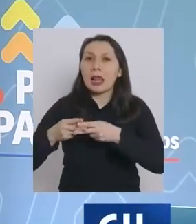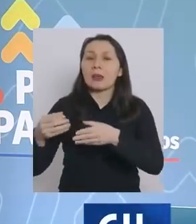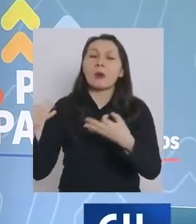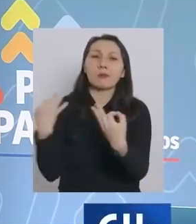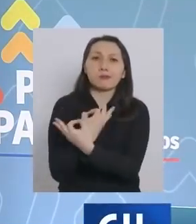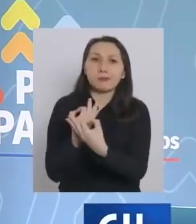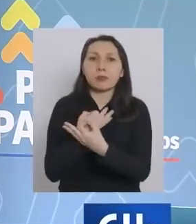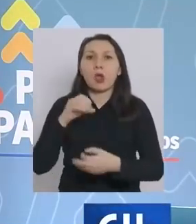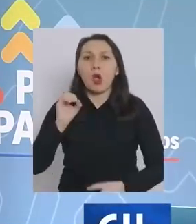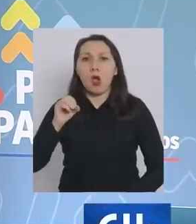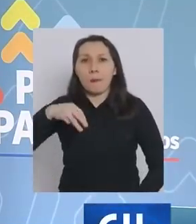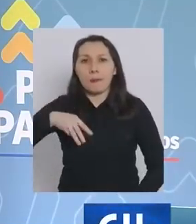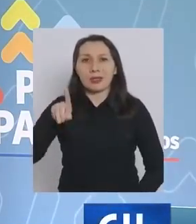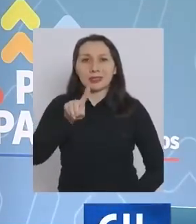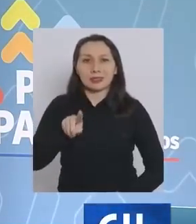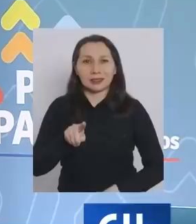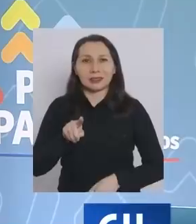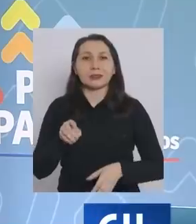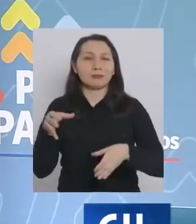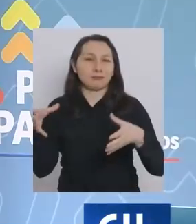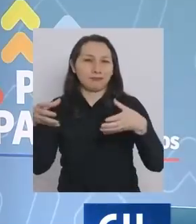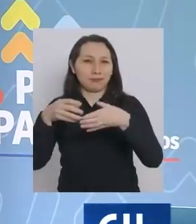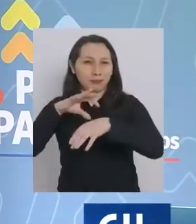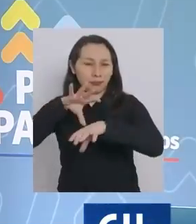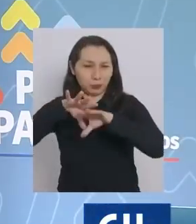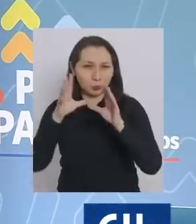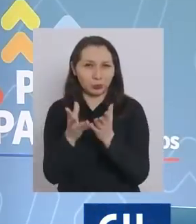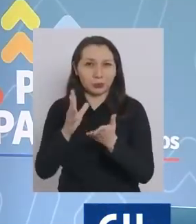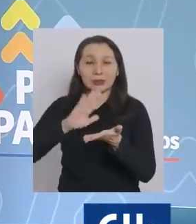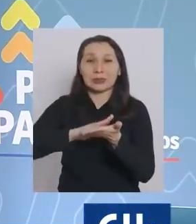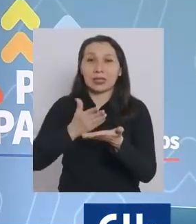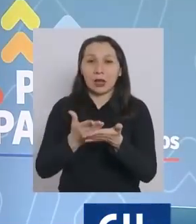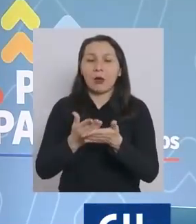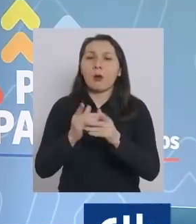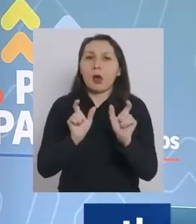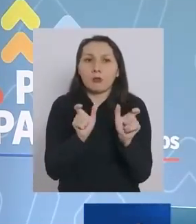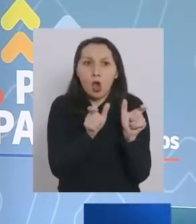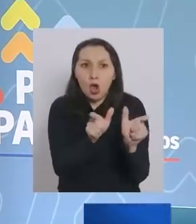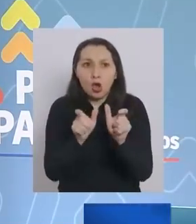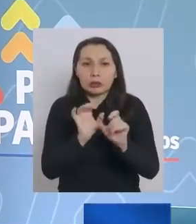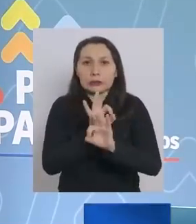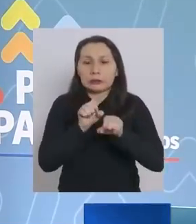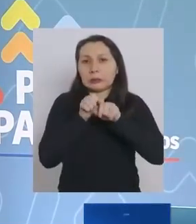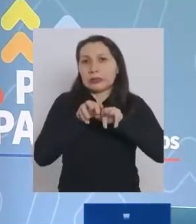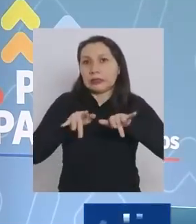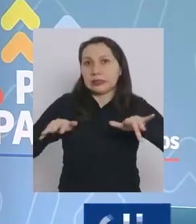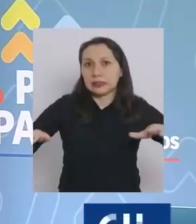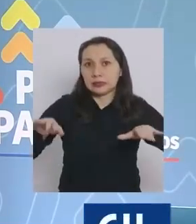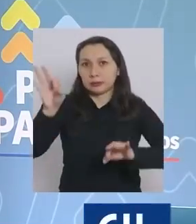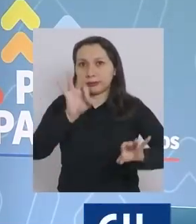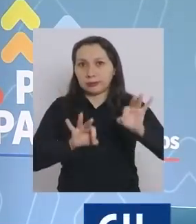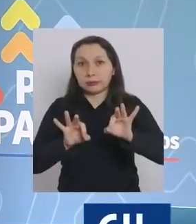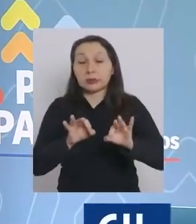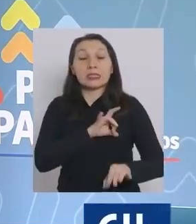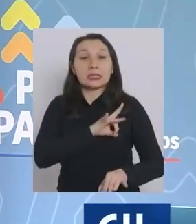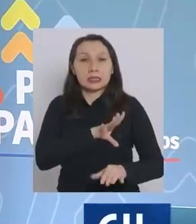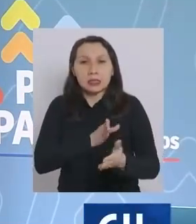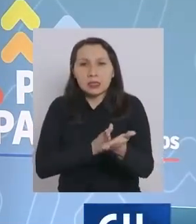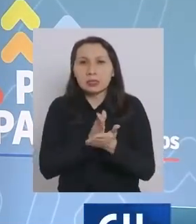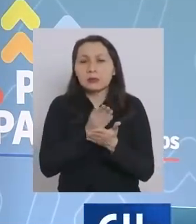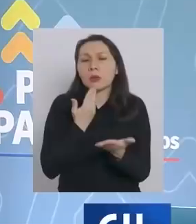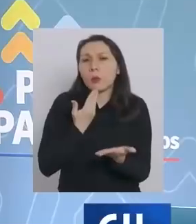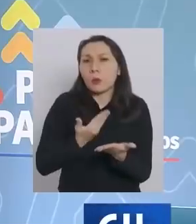Organización Mundial de la Salud y es fundamental para detener la propagación del coronavirus. En Chile comenzamos a aplicar esta